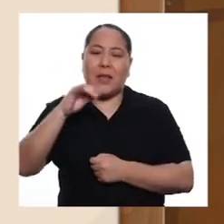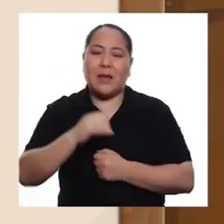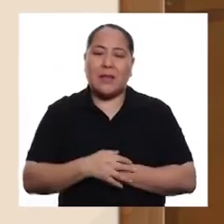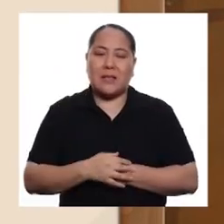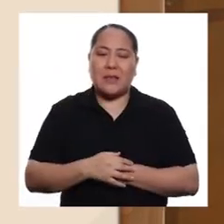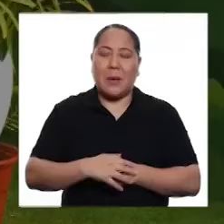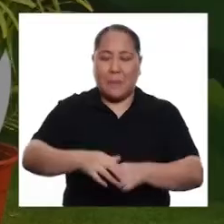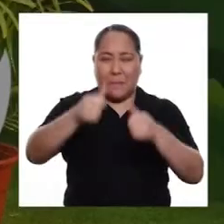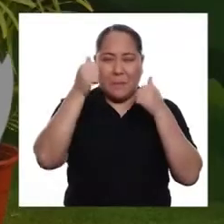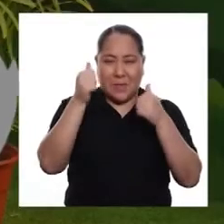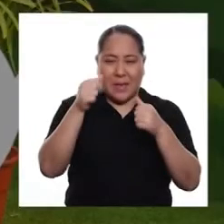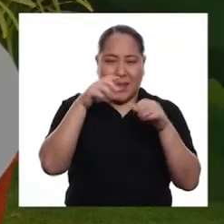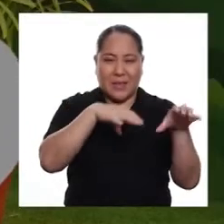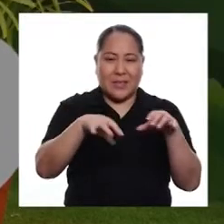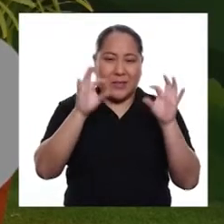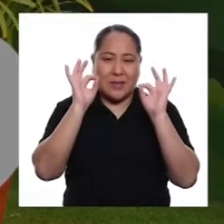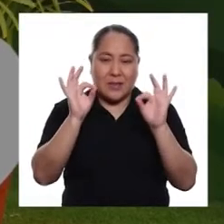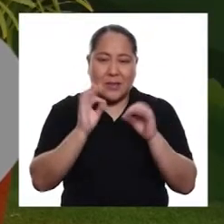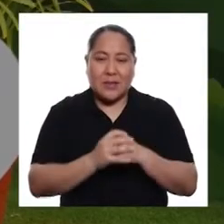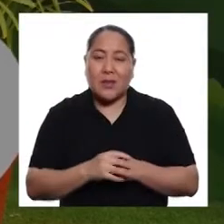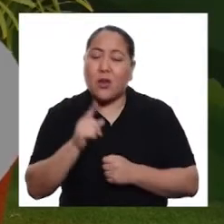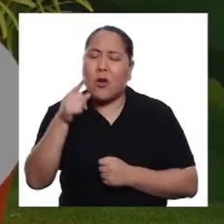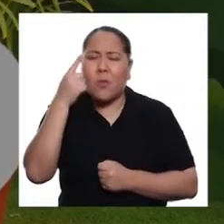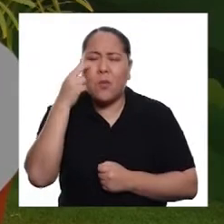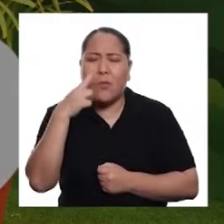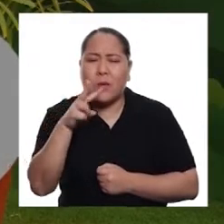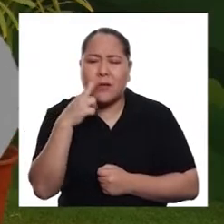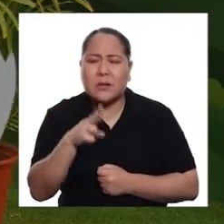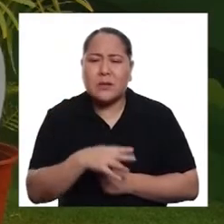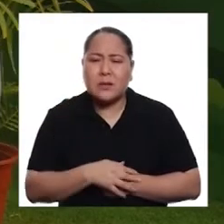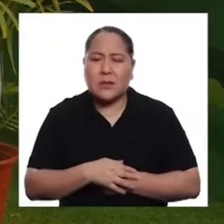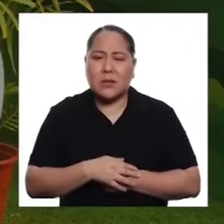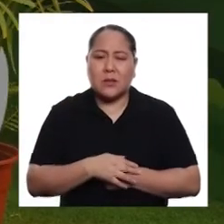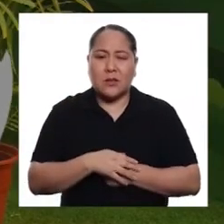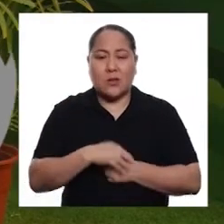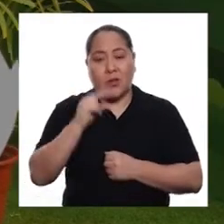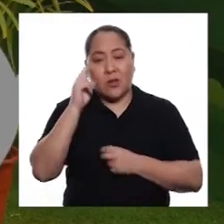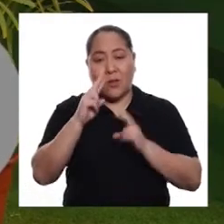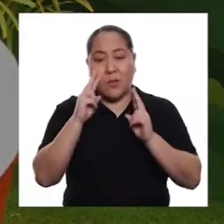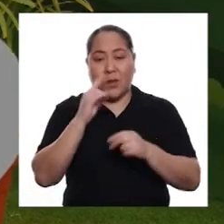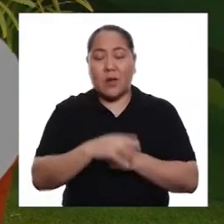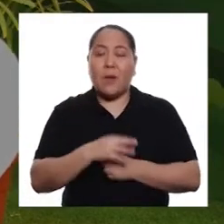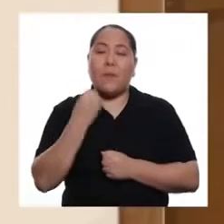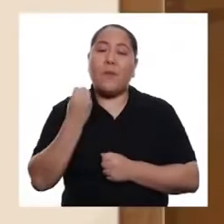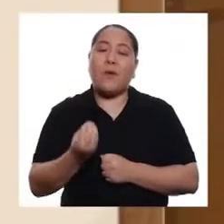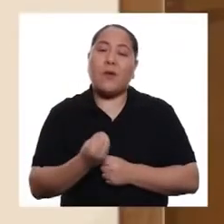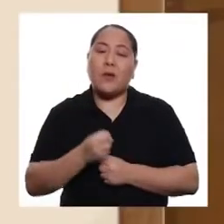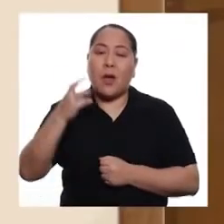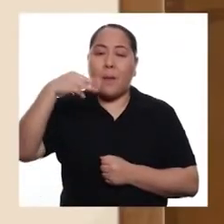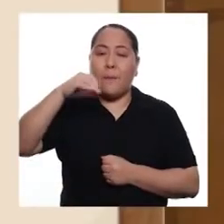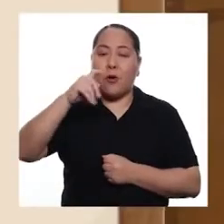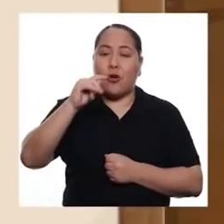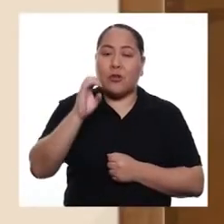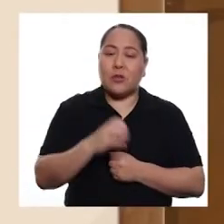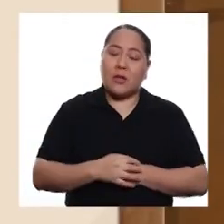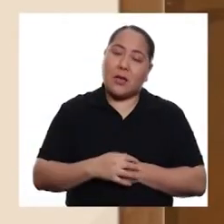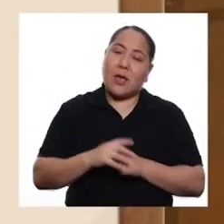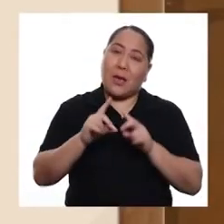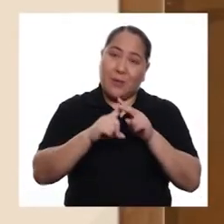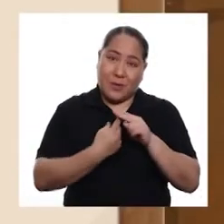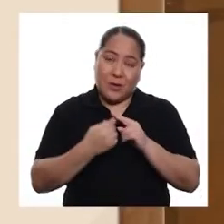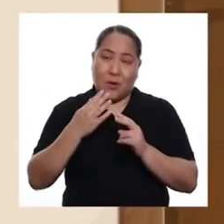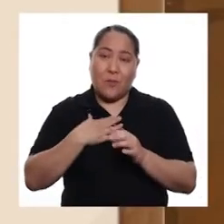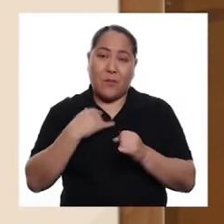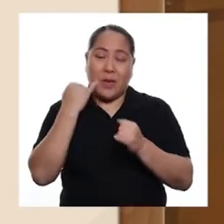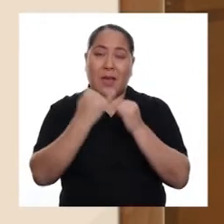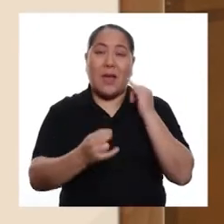¡Muy bien! ¡Lo has hecho excelente! ¿Cómo te diste cuenta? Me di cuenta porque Mote inicia